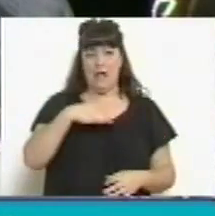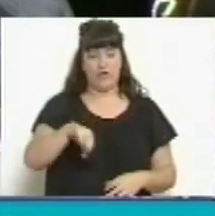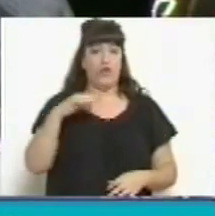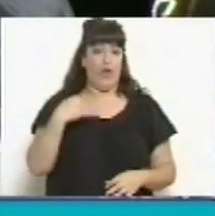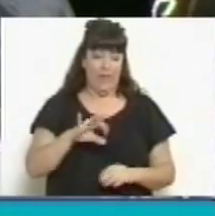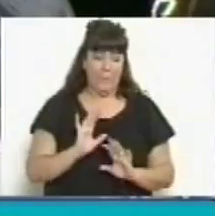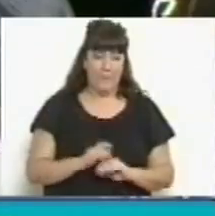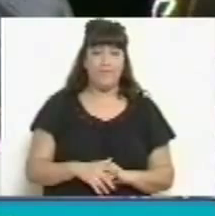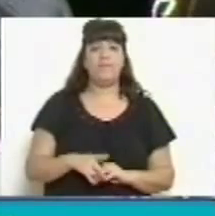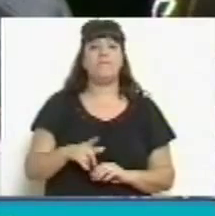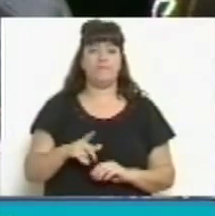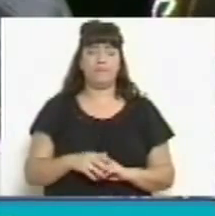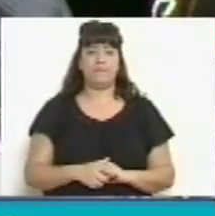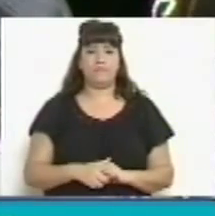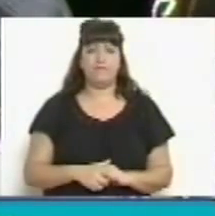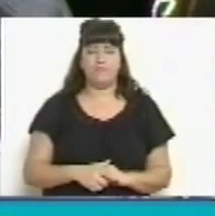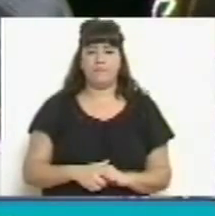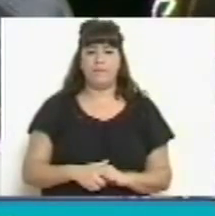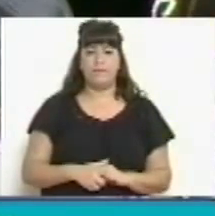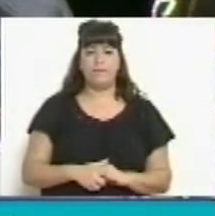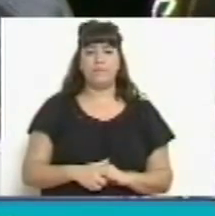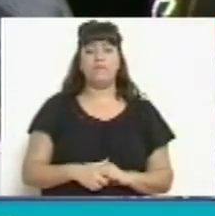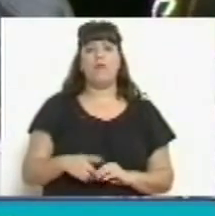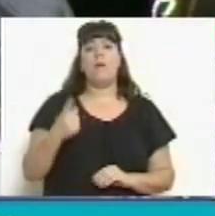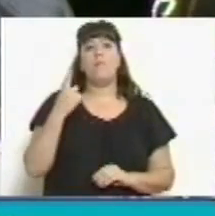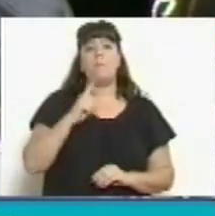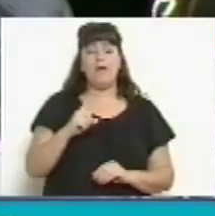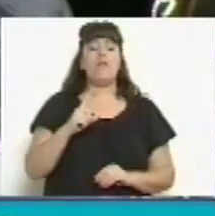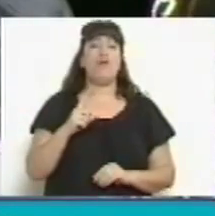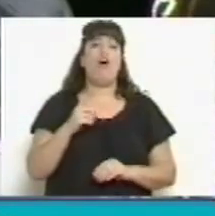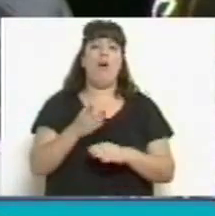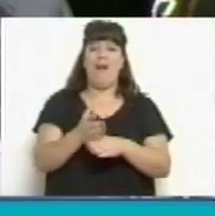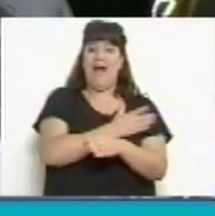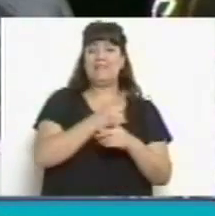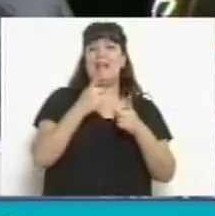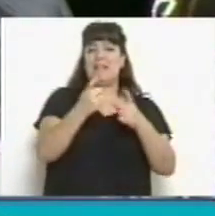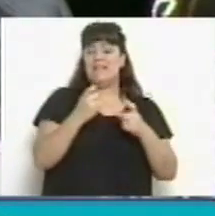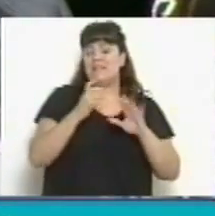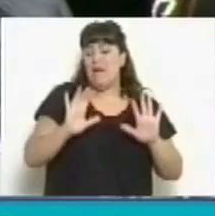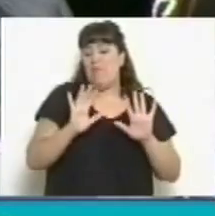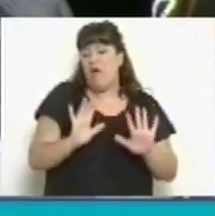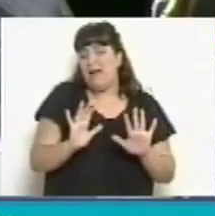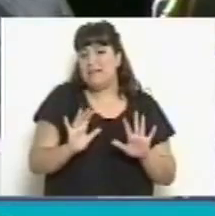de la unidad del ciclo. Pero había necesidad de un paso previo, así yo lo